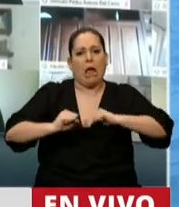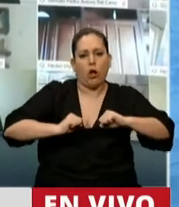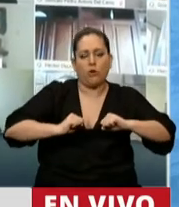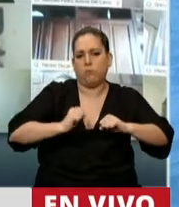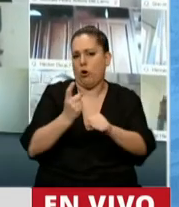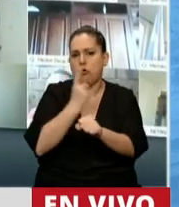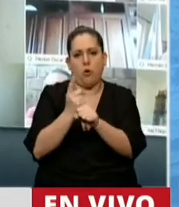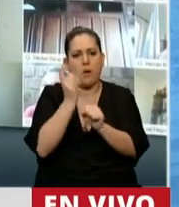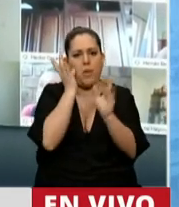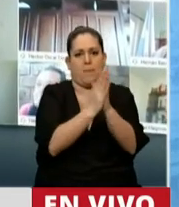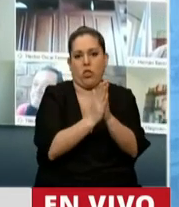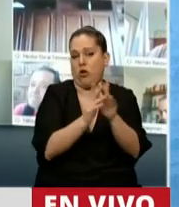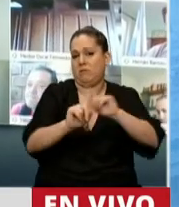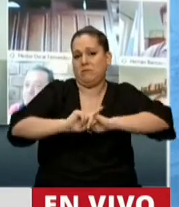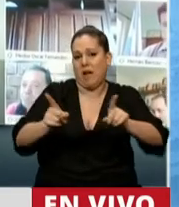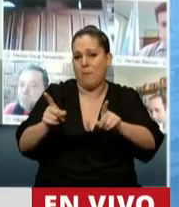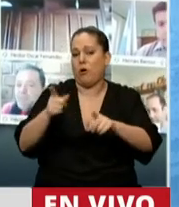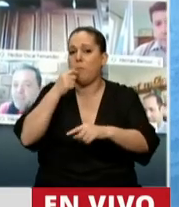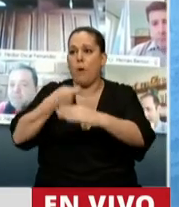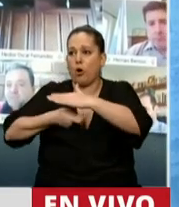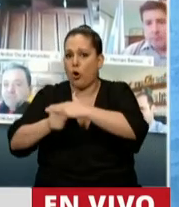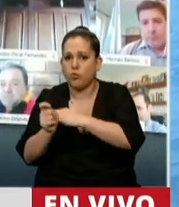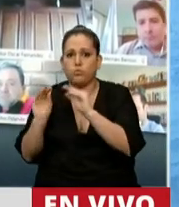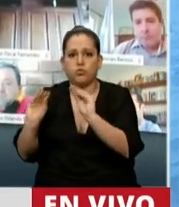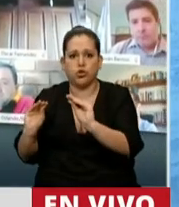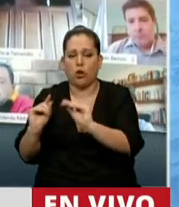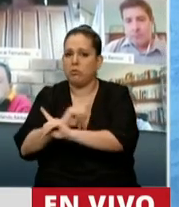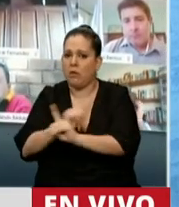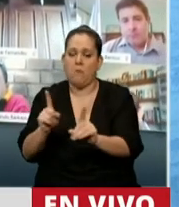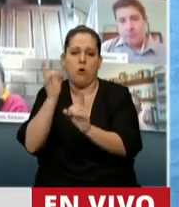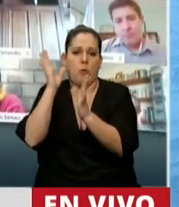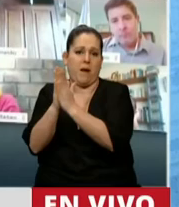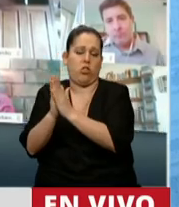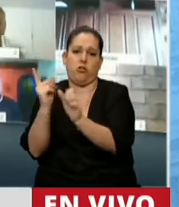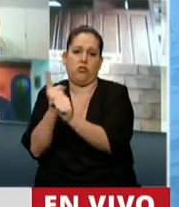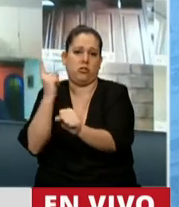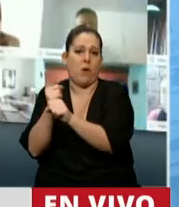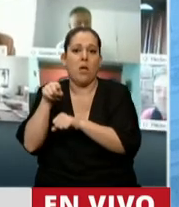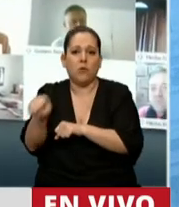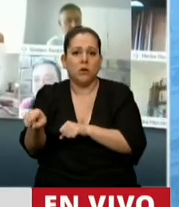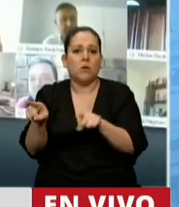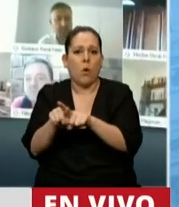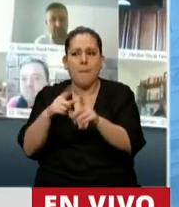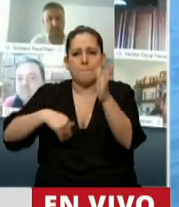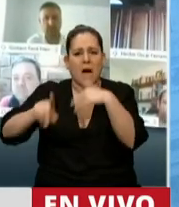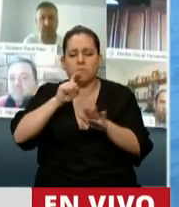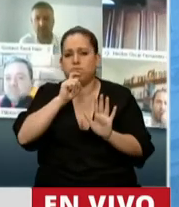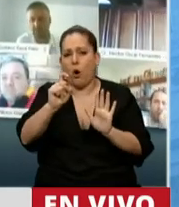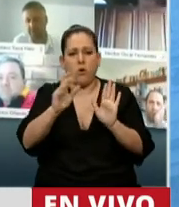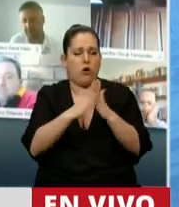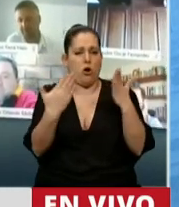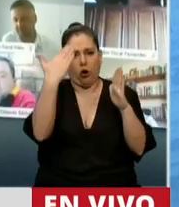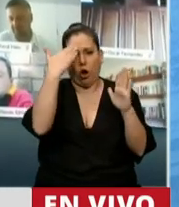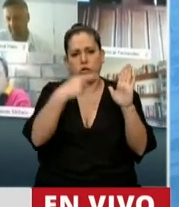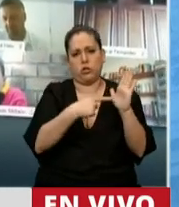pueden ser amnistiados tampoco los delitos de corrupción, porque son delitos que tienen el mayor reproche constitucional. Así que